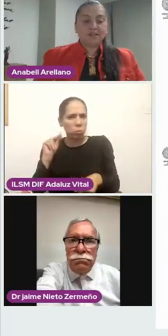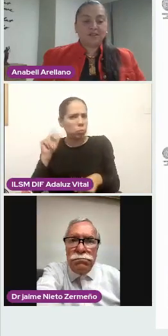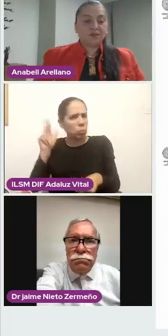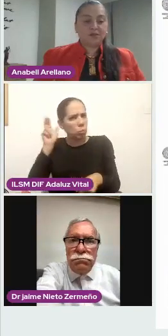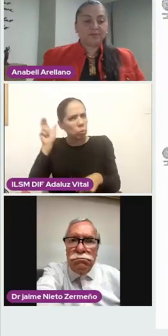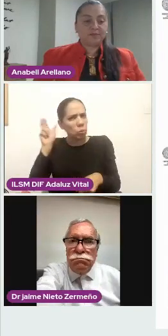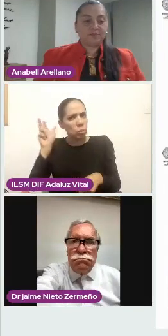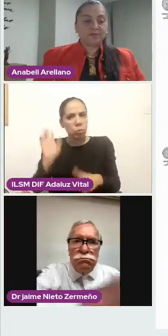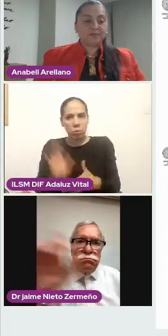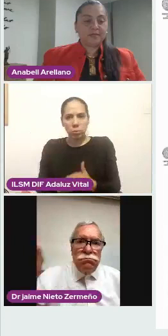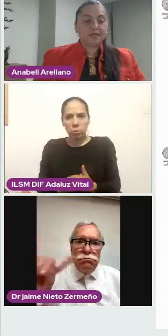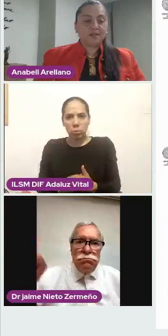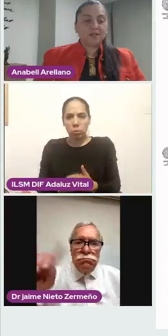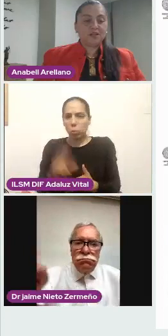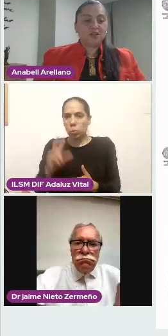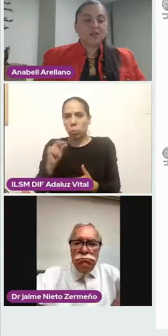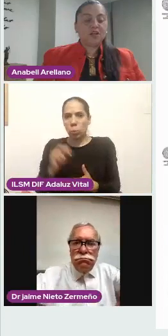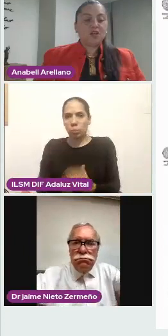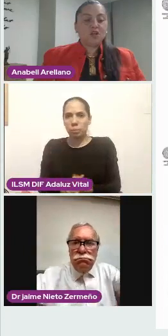No.